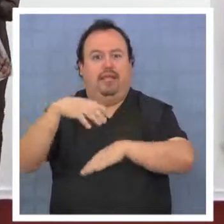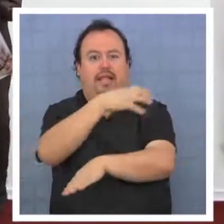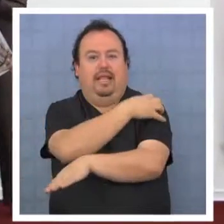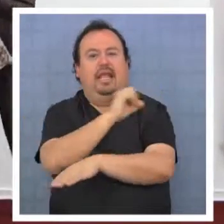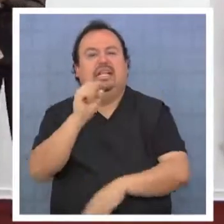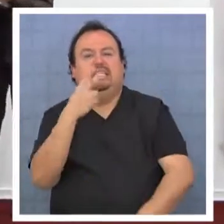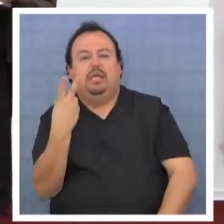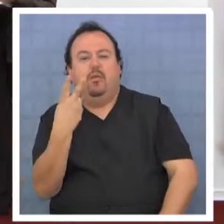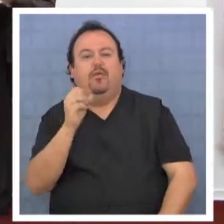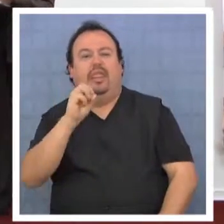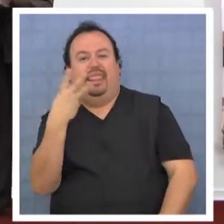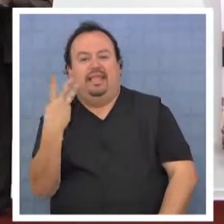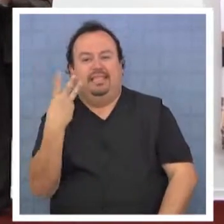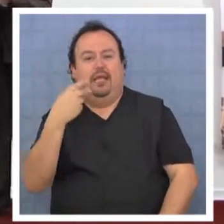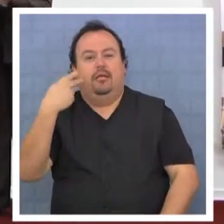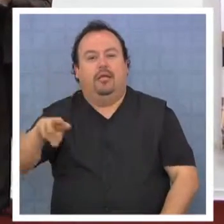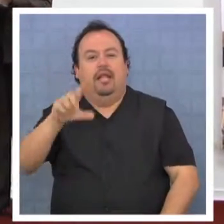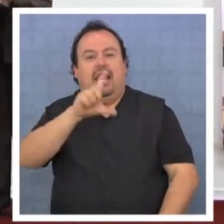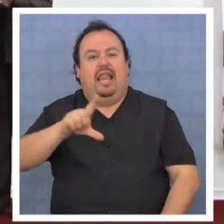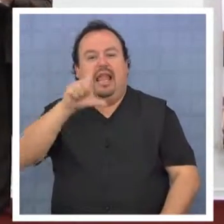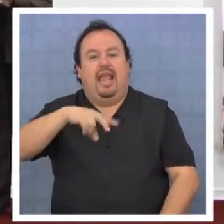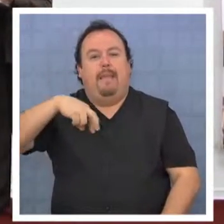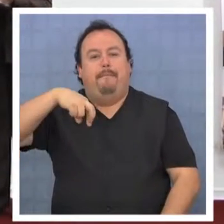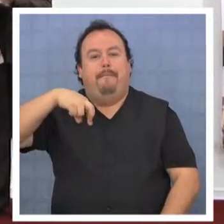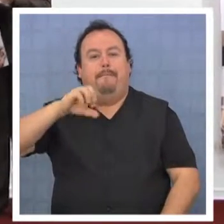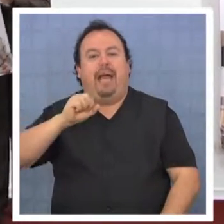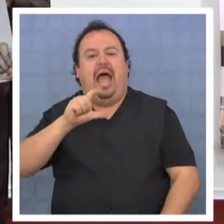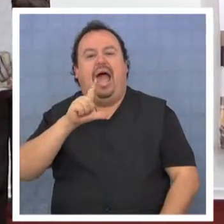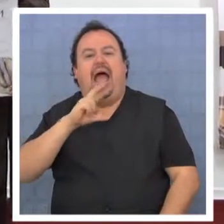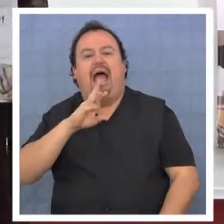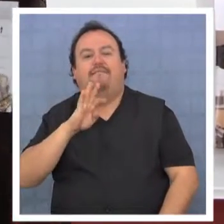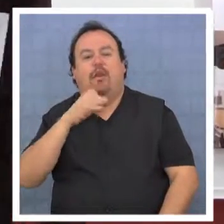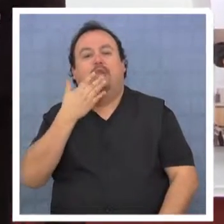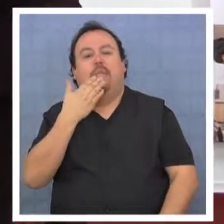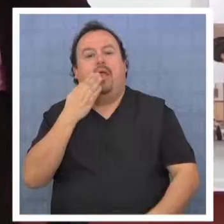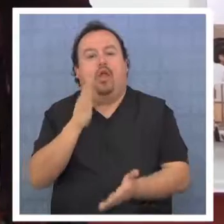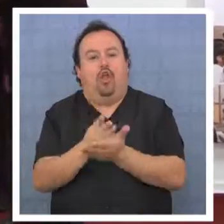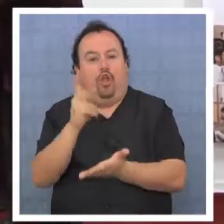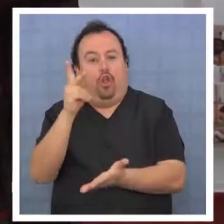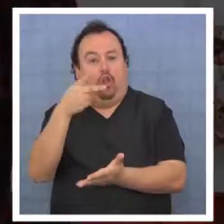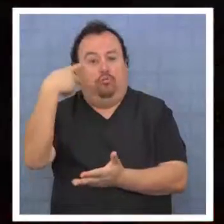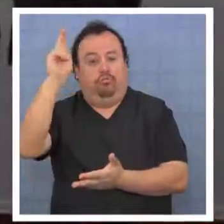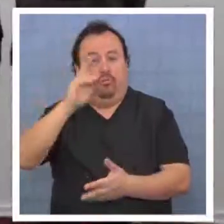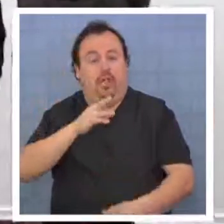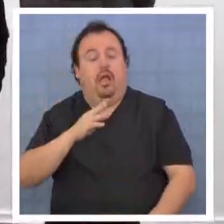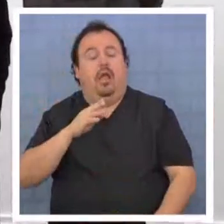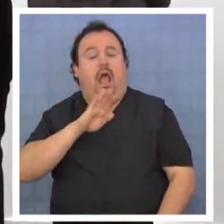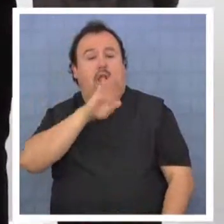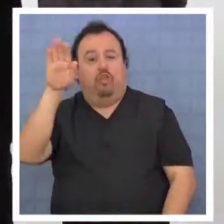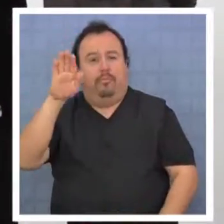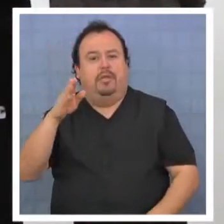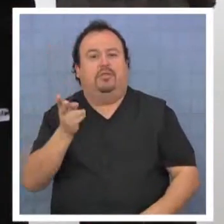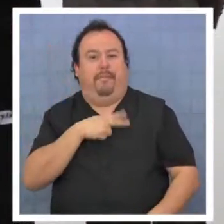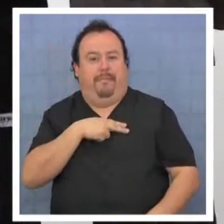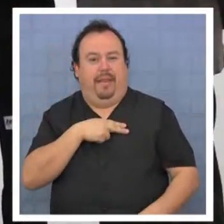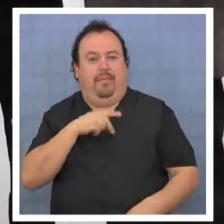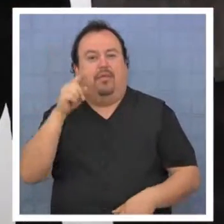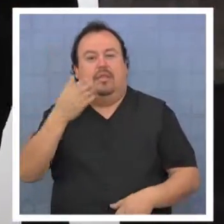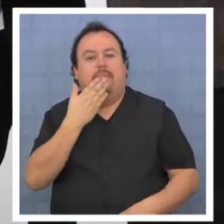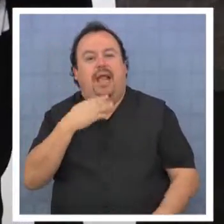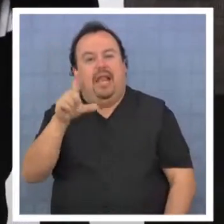El segundo y tercer lugar fueron otorgados al Liceo Pablo Neruda y al Colegio Cronos School de la Comuna de Alto Hospicio.